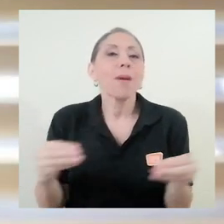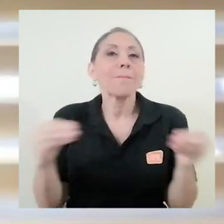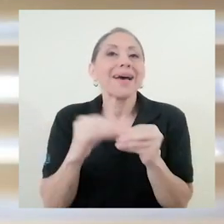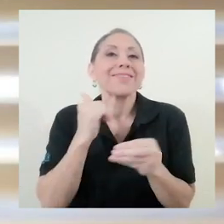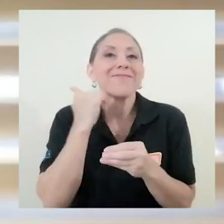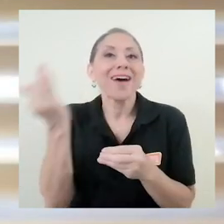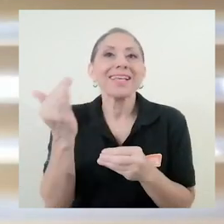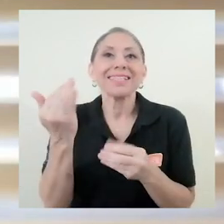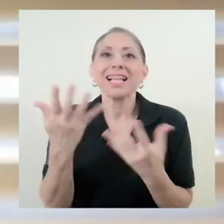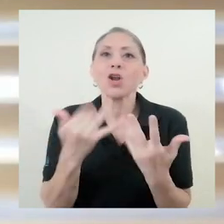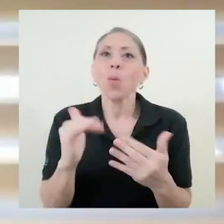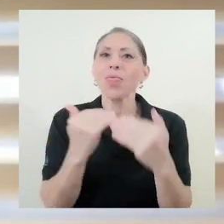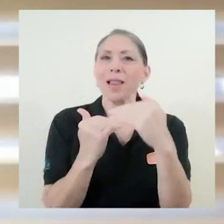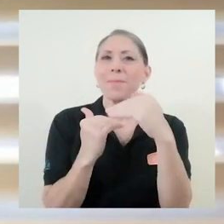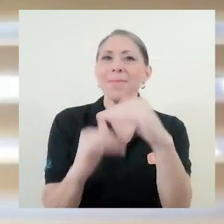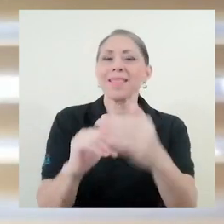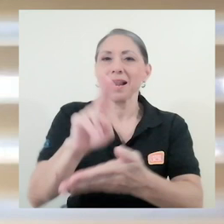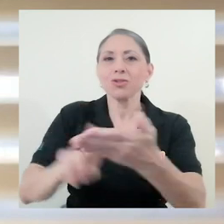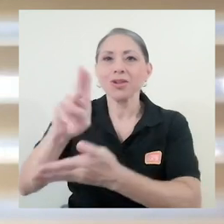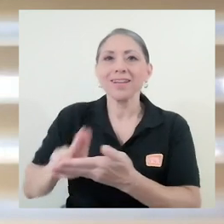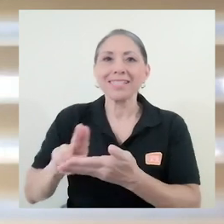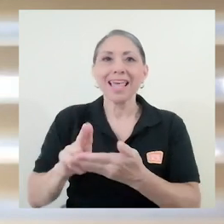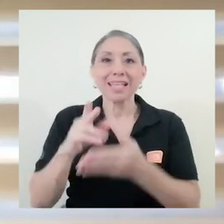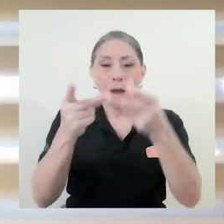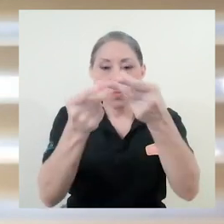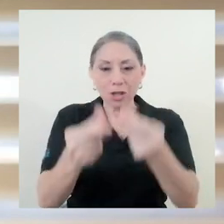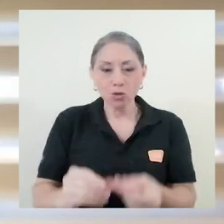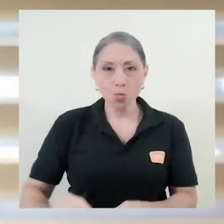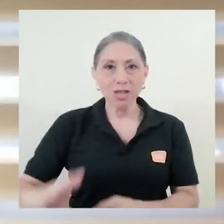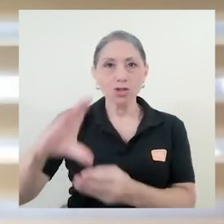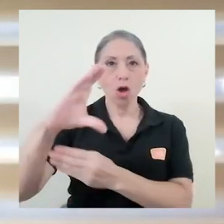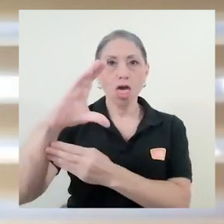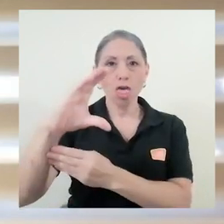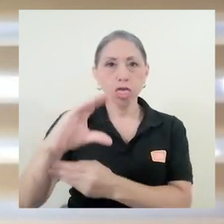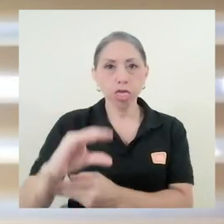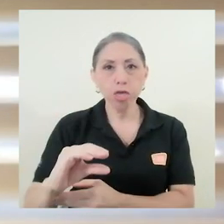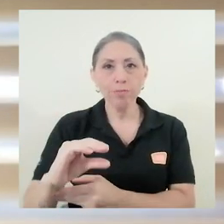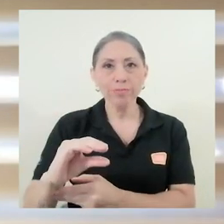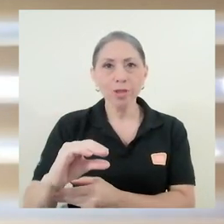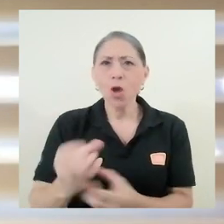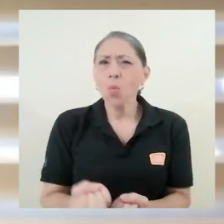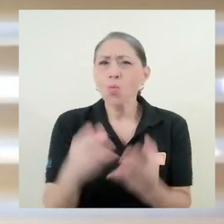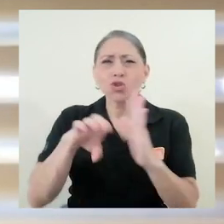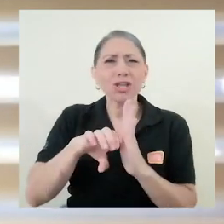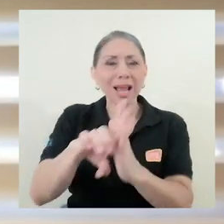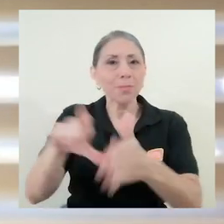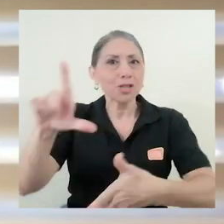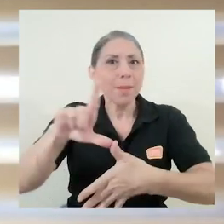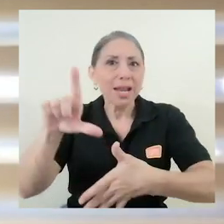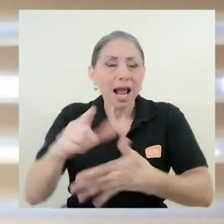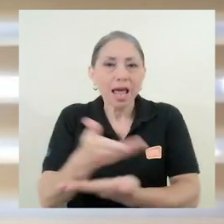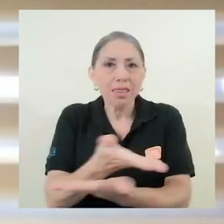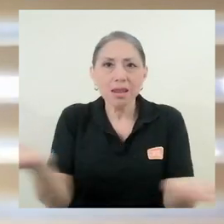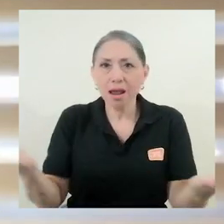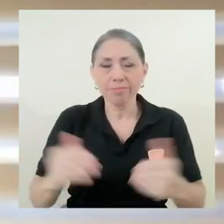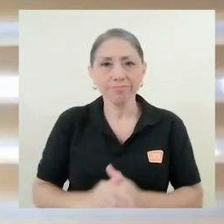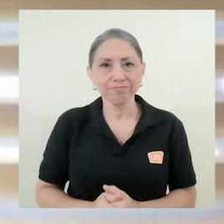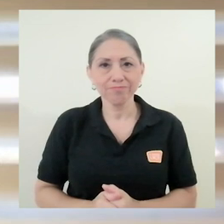a las universidades es cercenándoles el presupuesto, de lo cual abundan muchísimos ejemplos en América Latina.